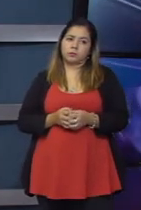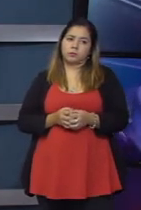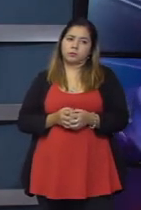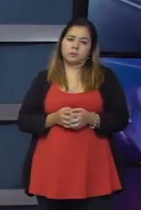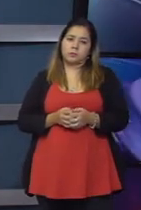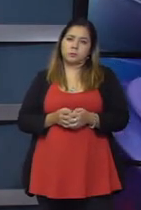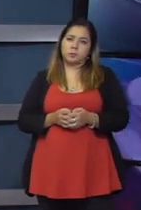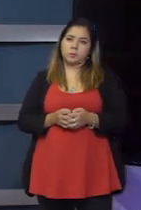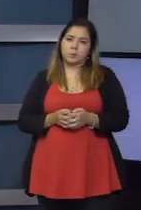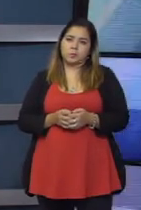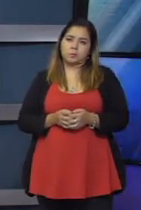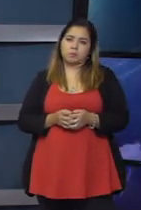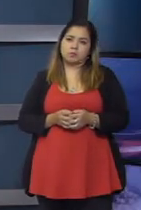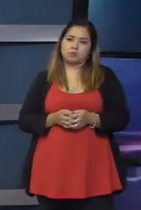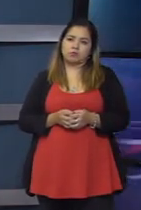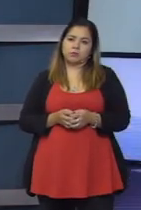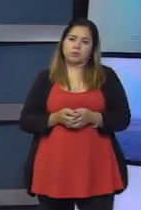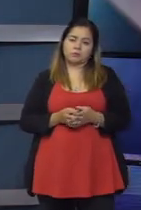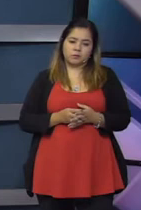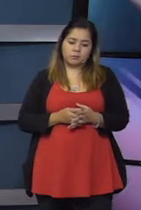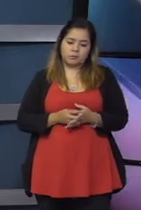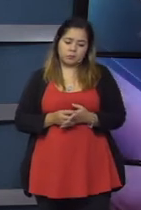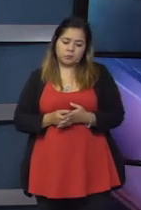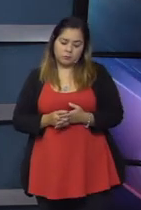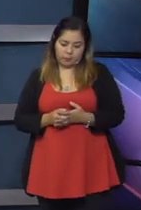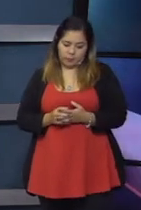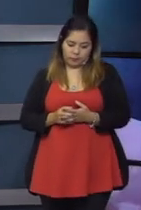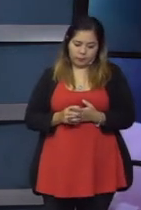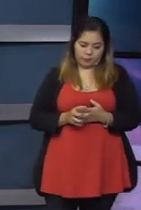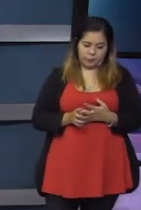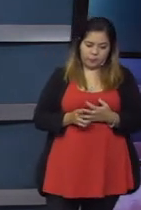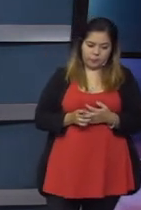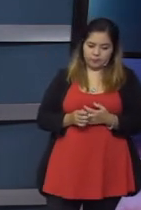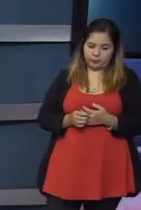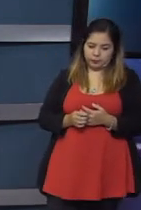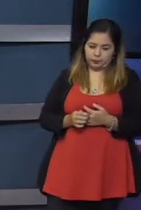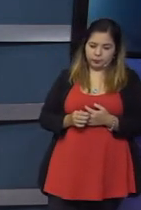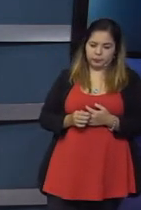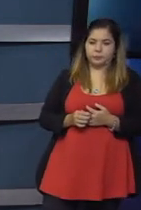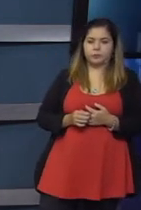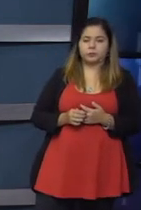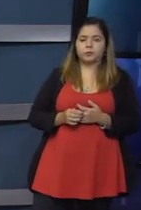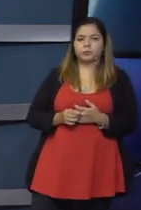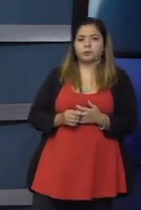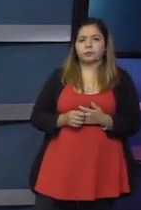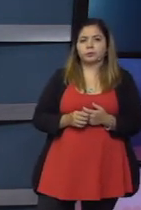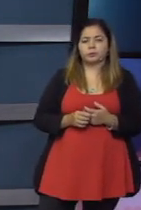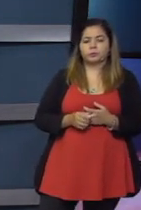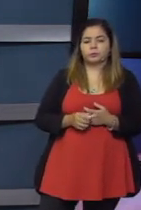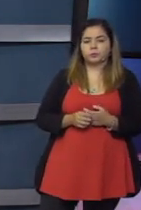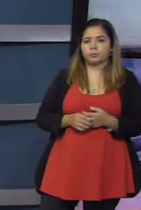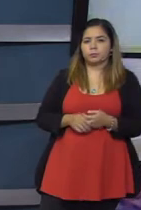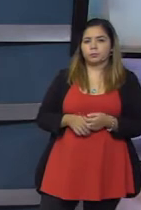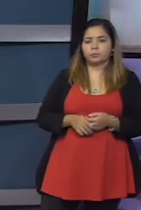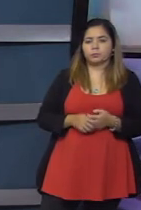tema, ¿no? Y es así que en el día de ayer, de antes de ayer, se ha presentado un proyecto de ley